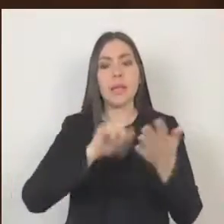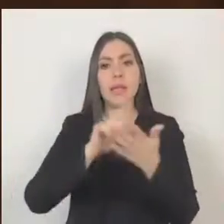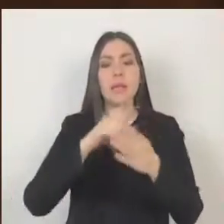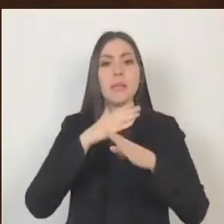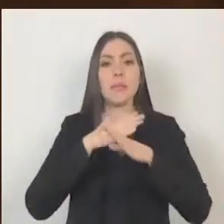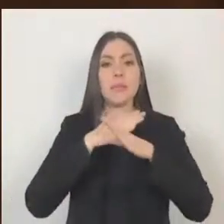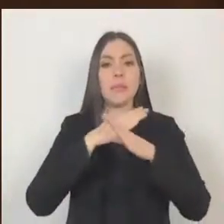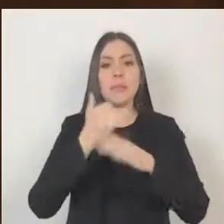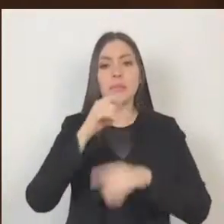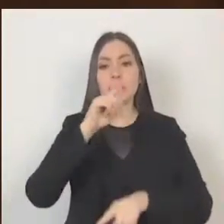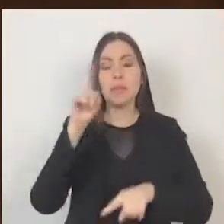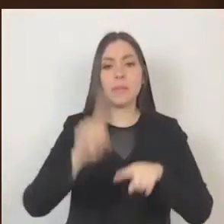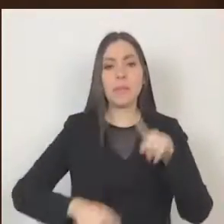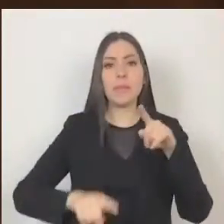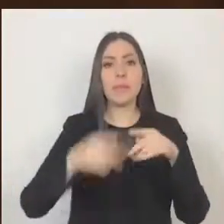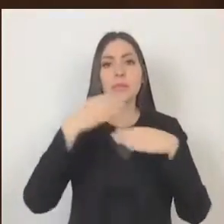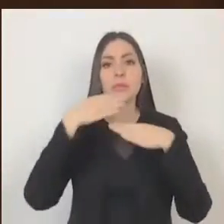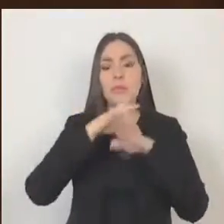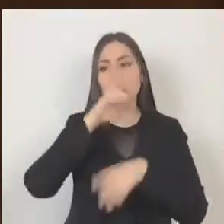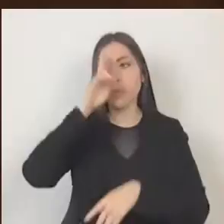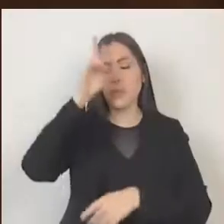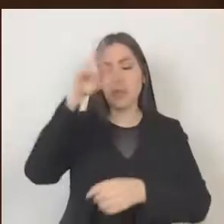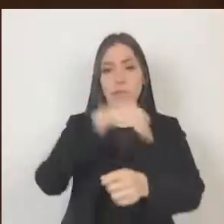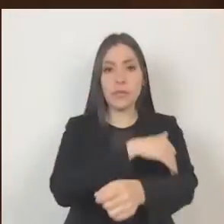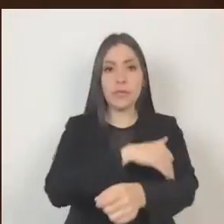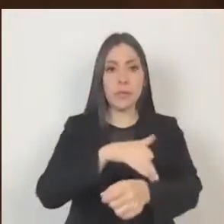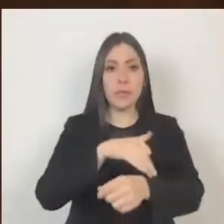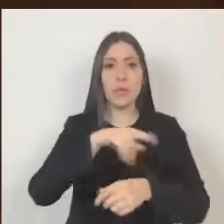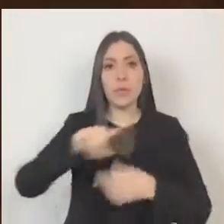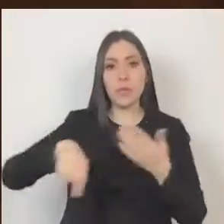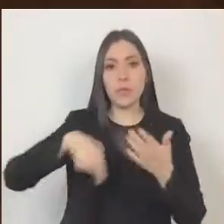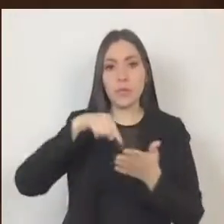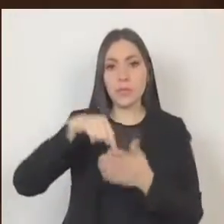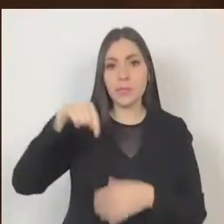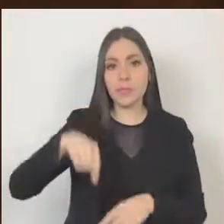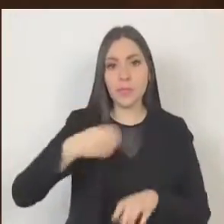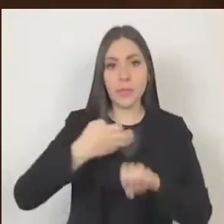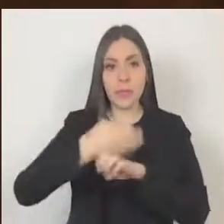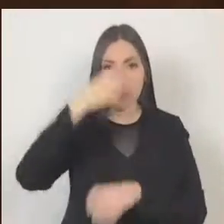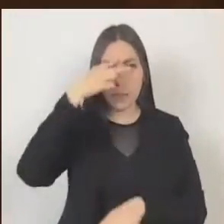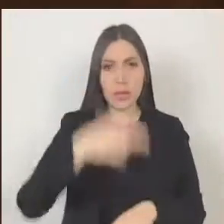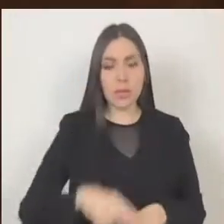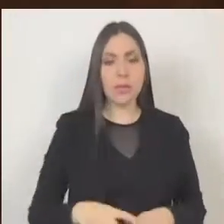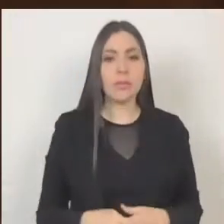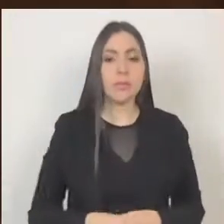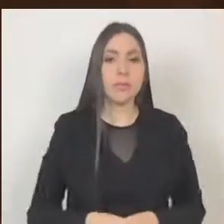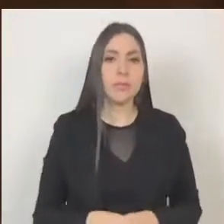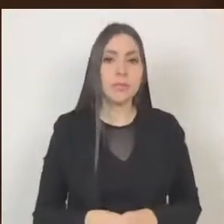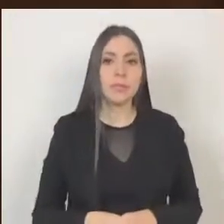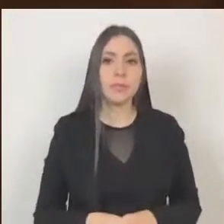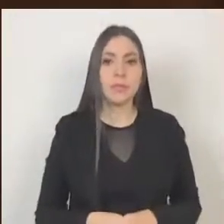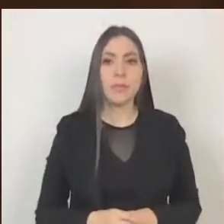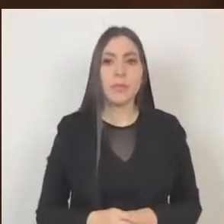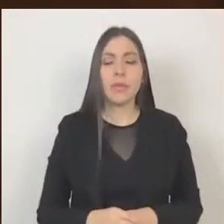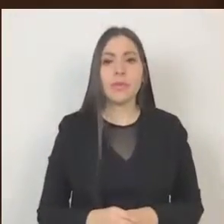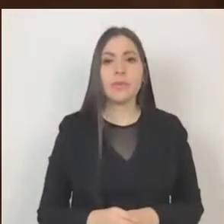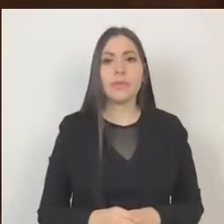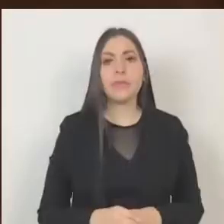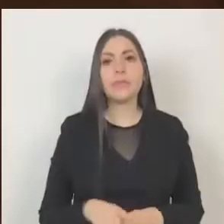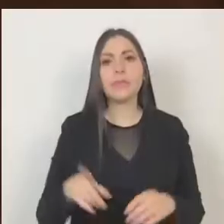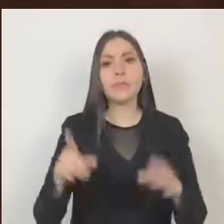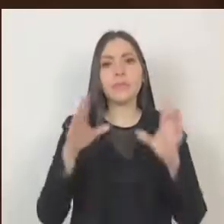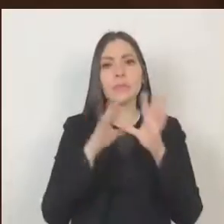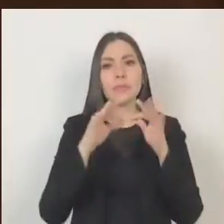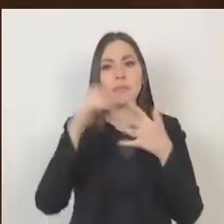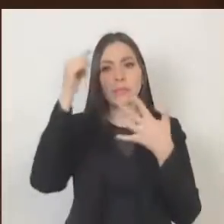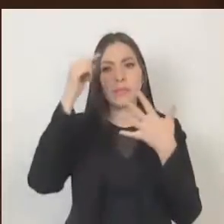y Erradicación de la Violencia Familiar en el Estado de México. De conformidad con la exposición de motivos,